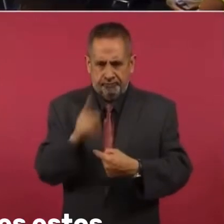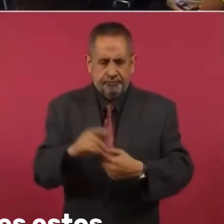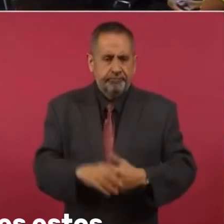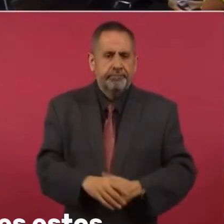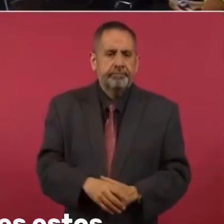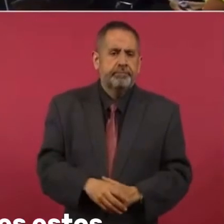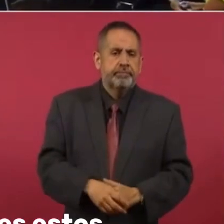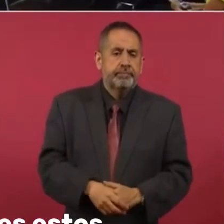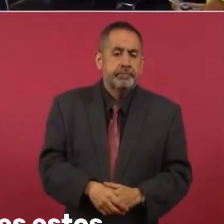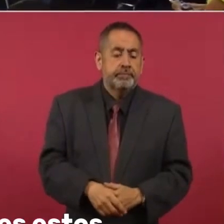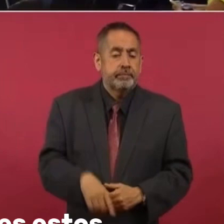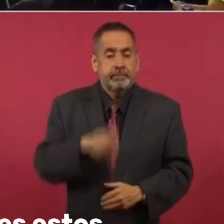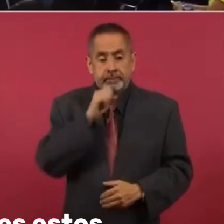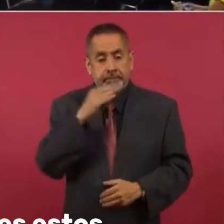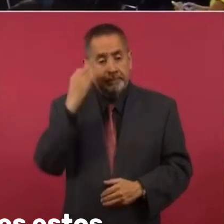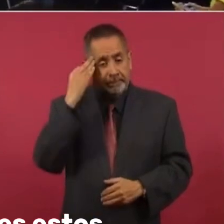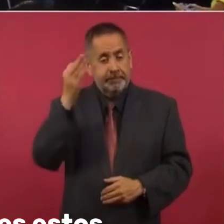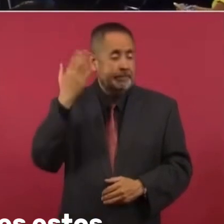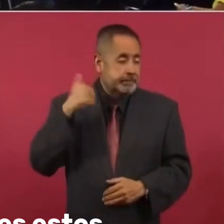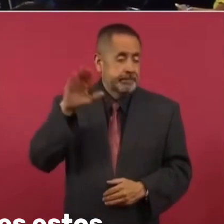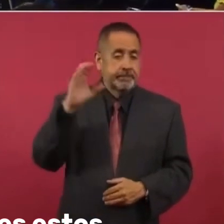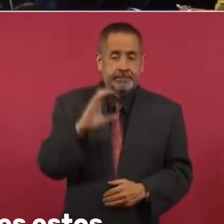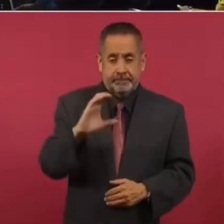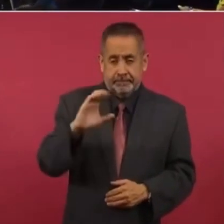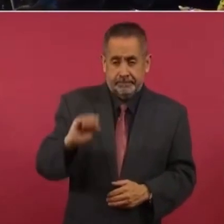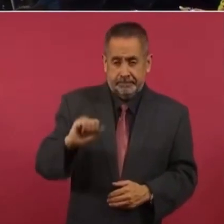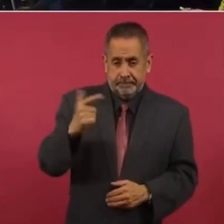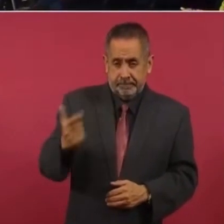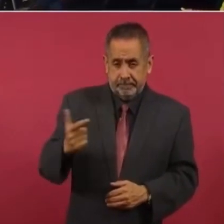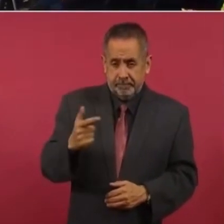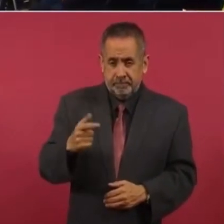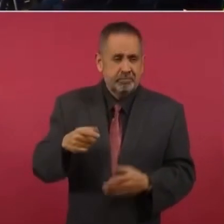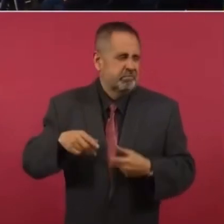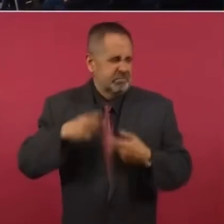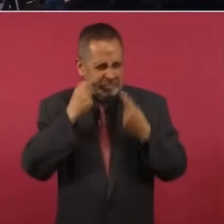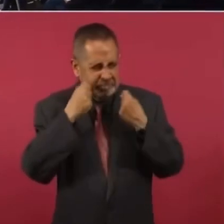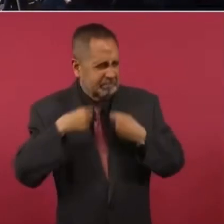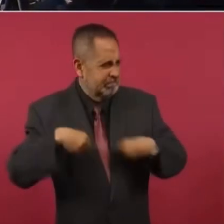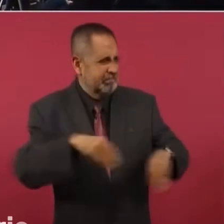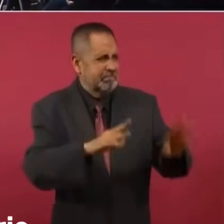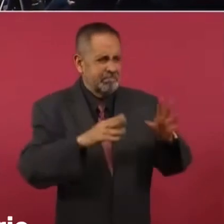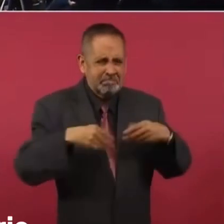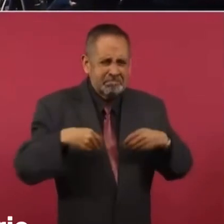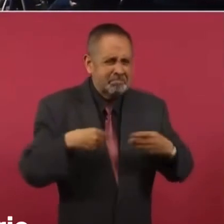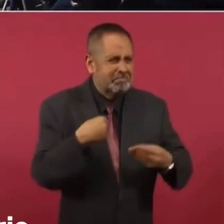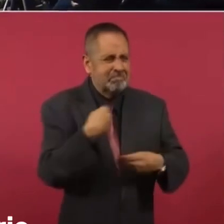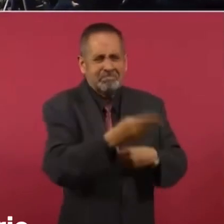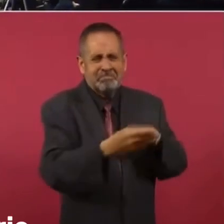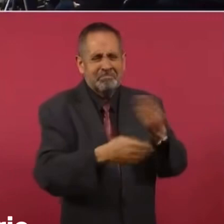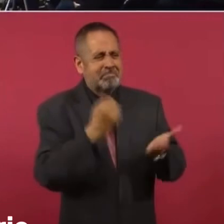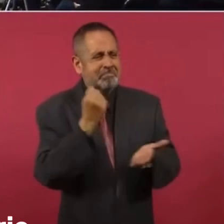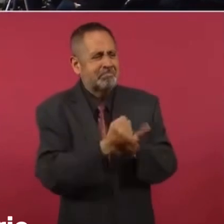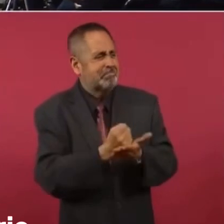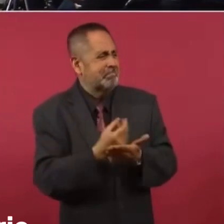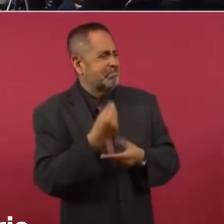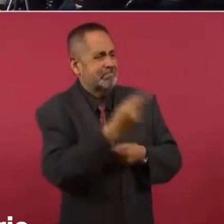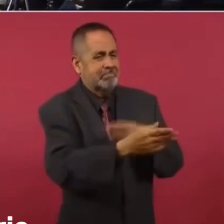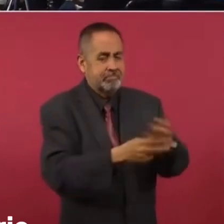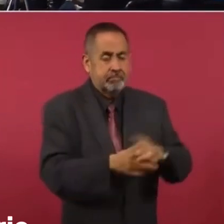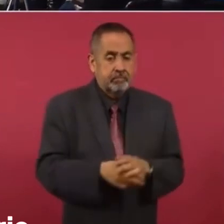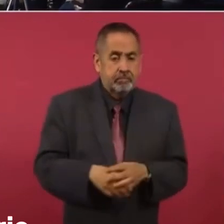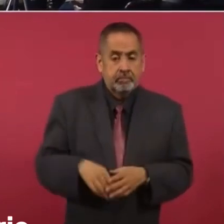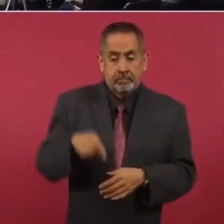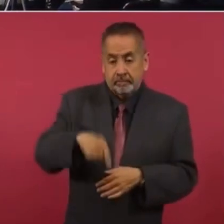Cuando Salinas estaba entregando todos los bienes estos, cuando entró Salinas había un